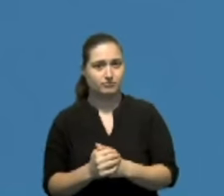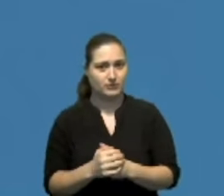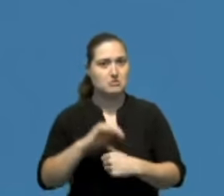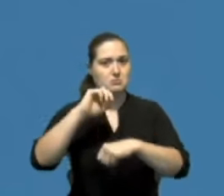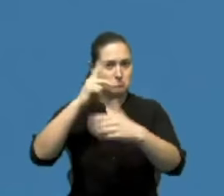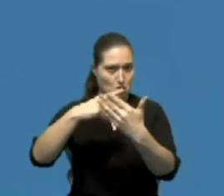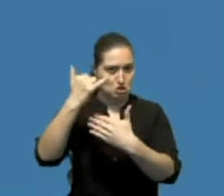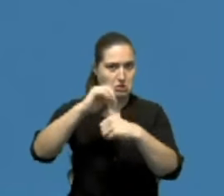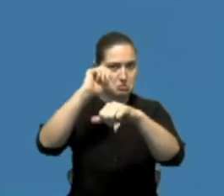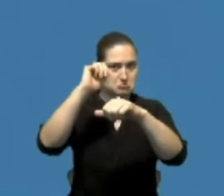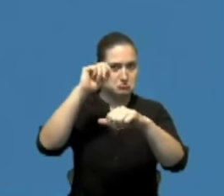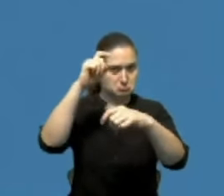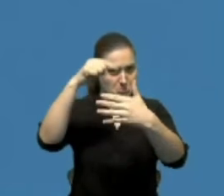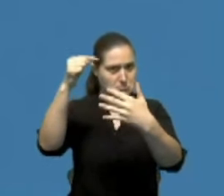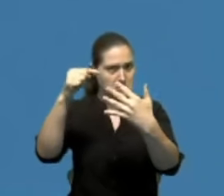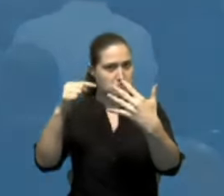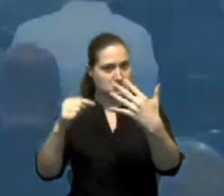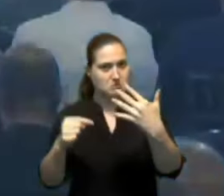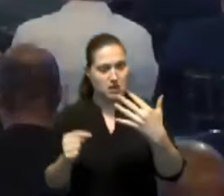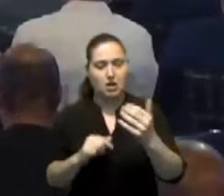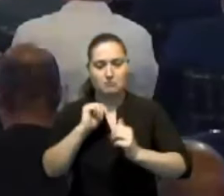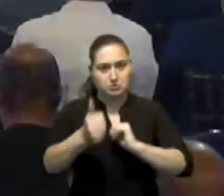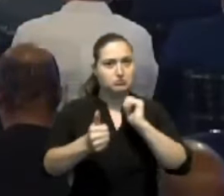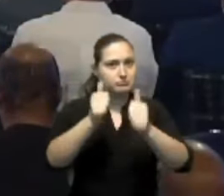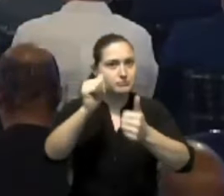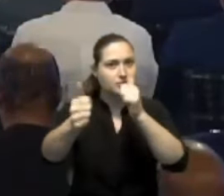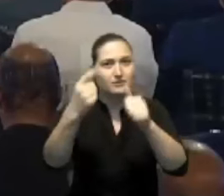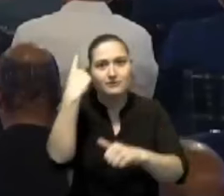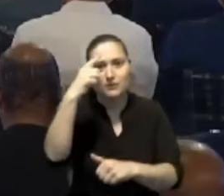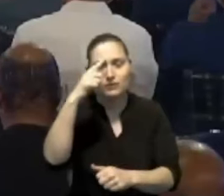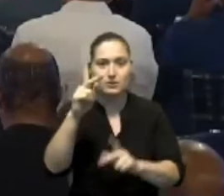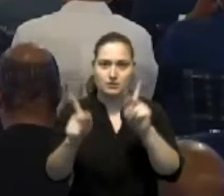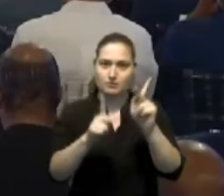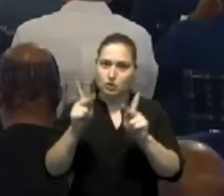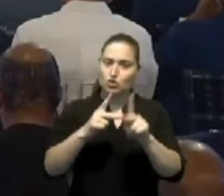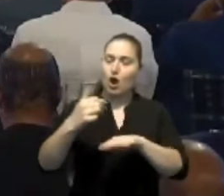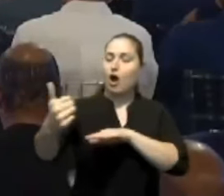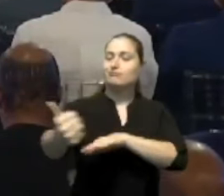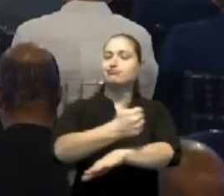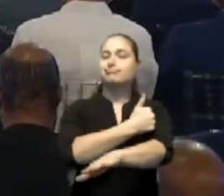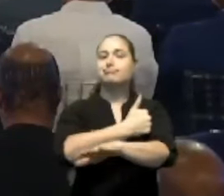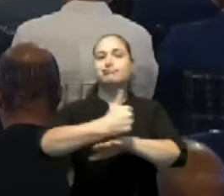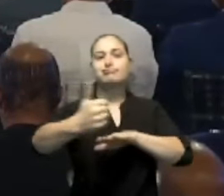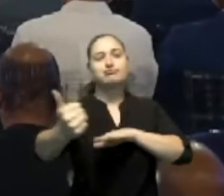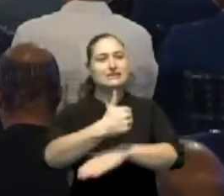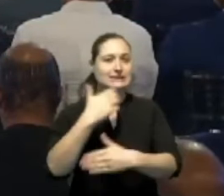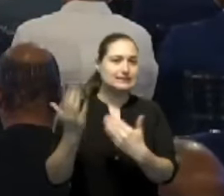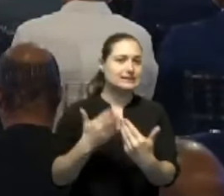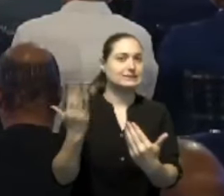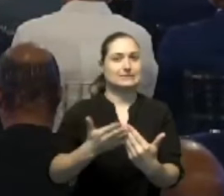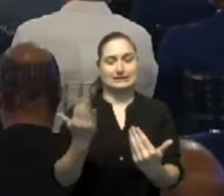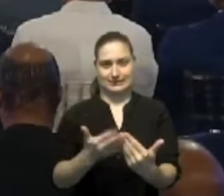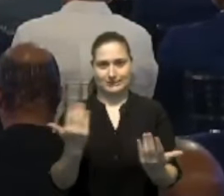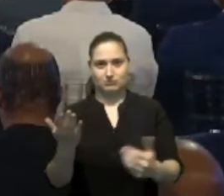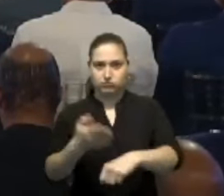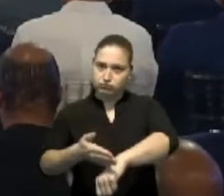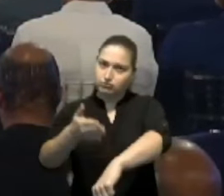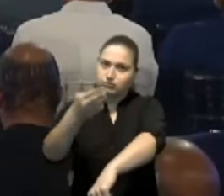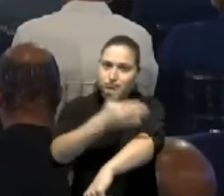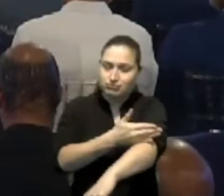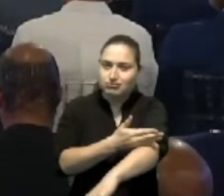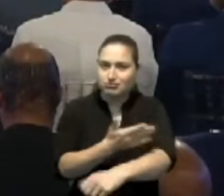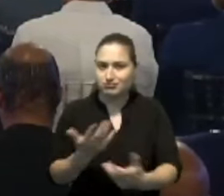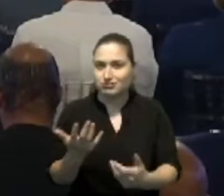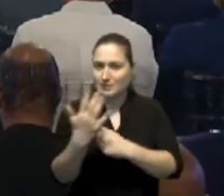proyectos están diseñados para fomentar una movilidad sostenible e integrar los sistemas de transporte masivo